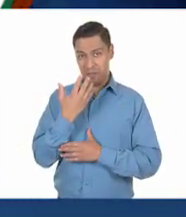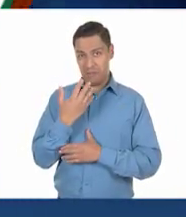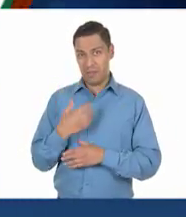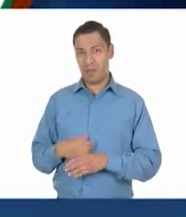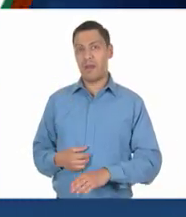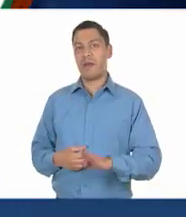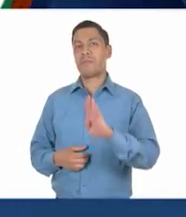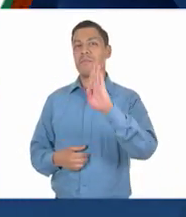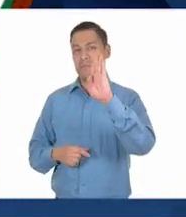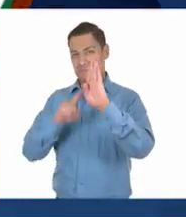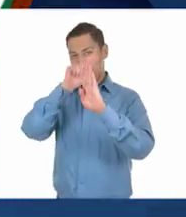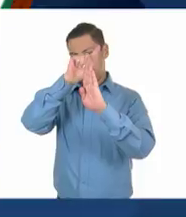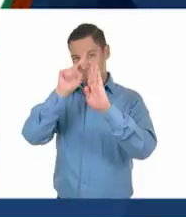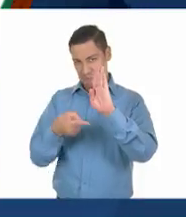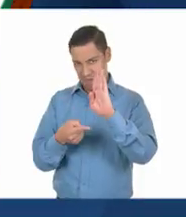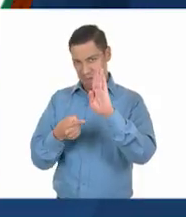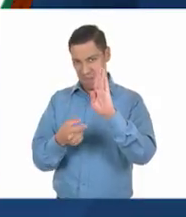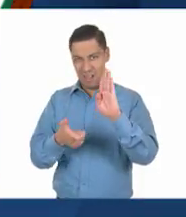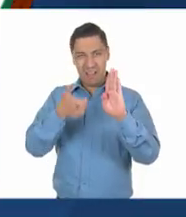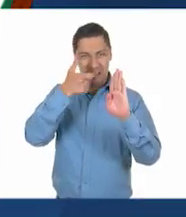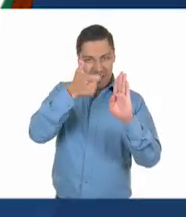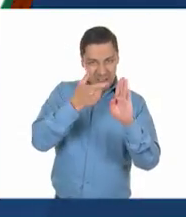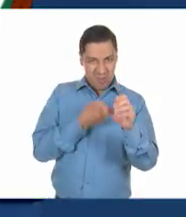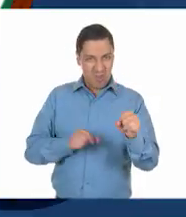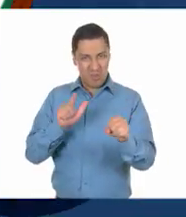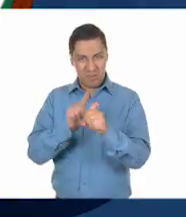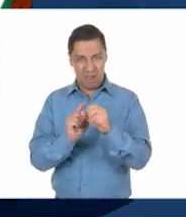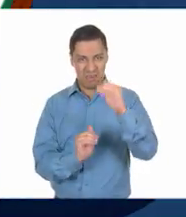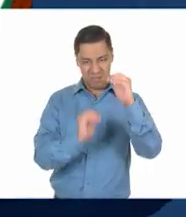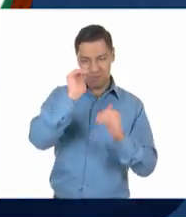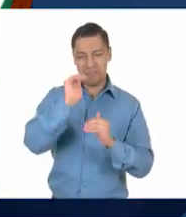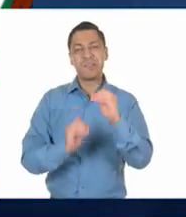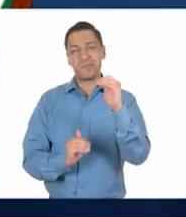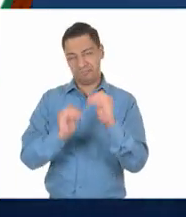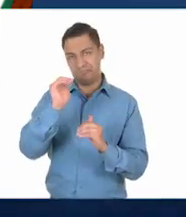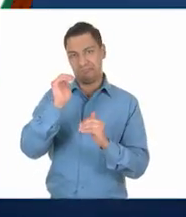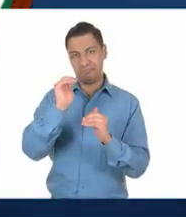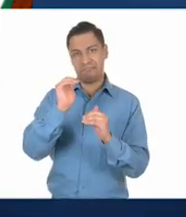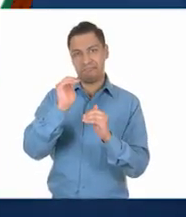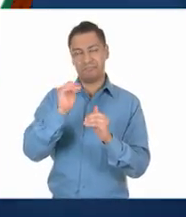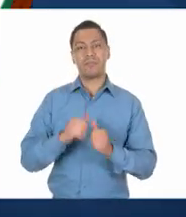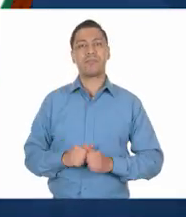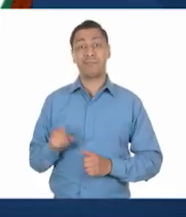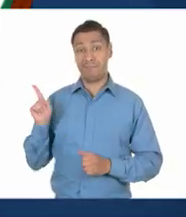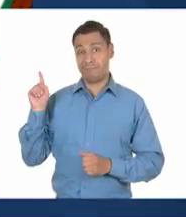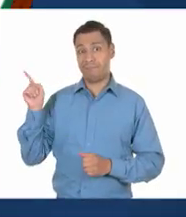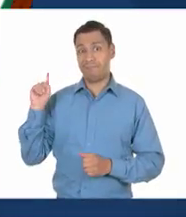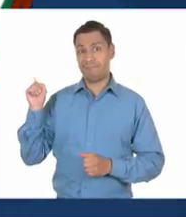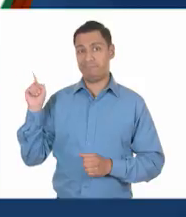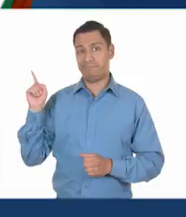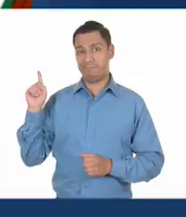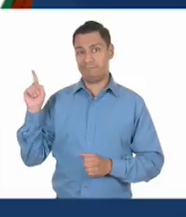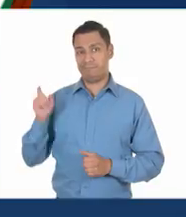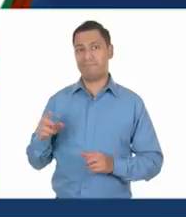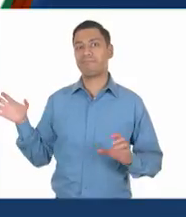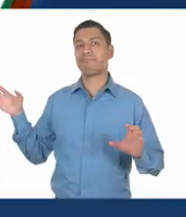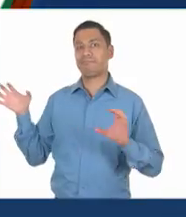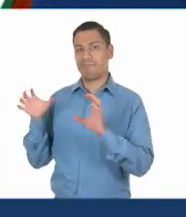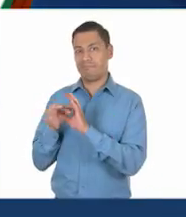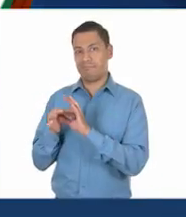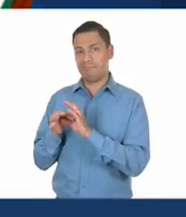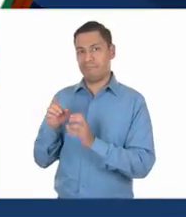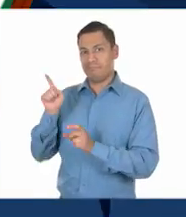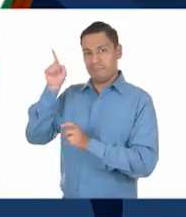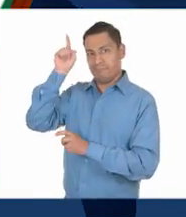la opción B, desigualdad económica y social. Muy bien, así es, Ale. Podemos distinguir las diferencias entre una